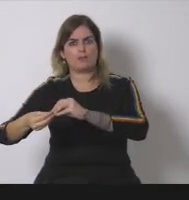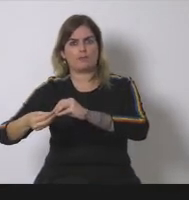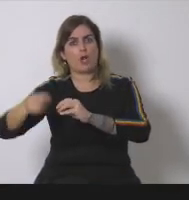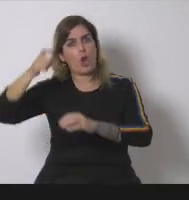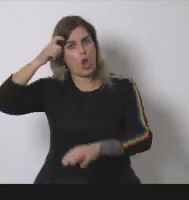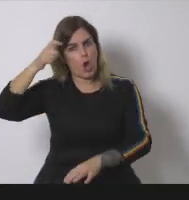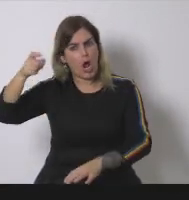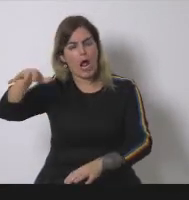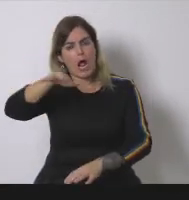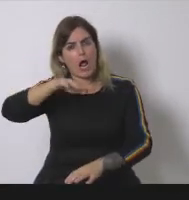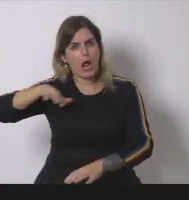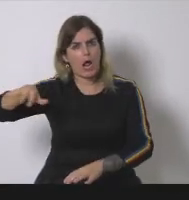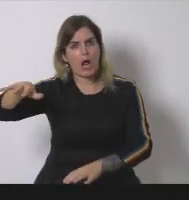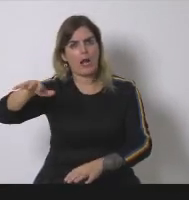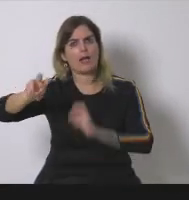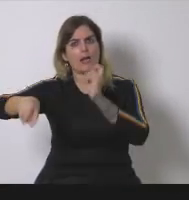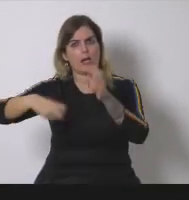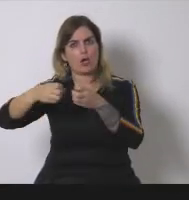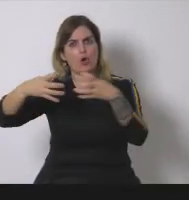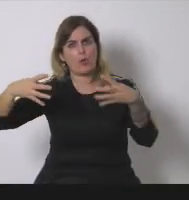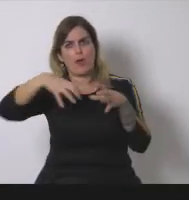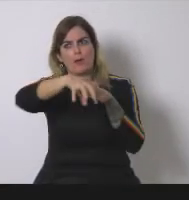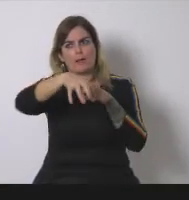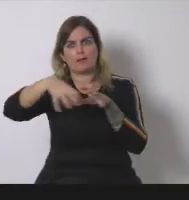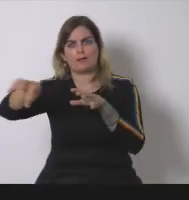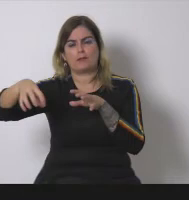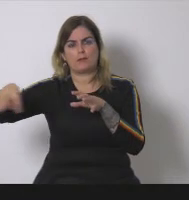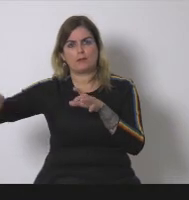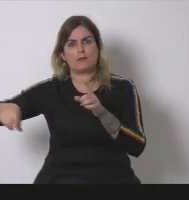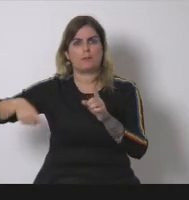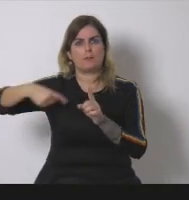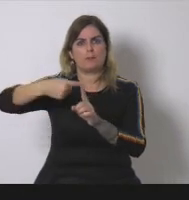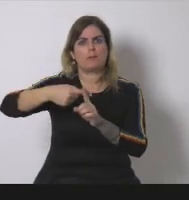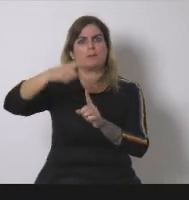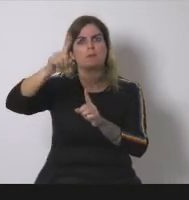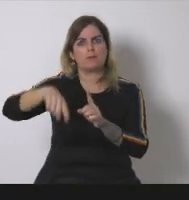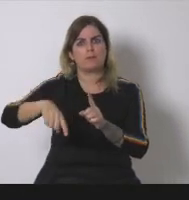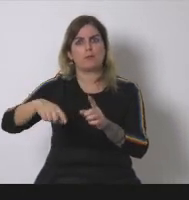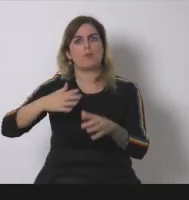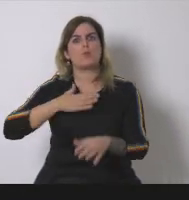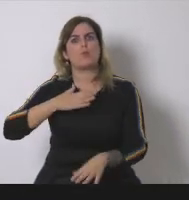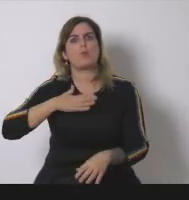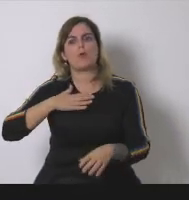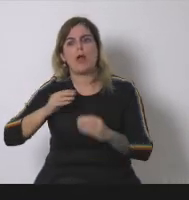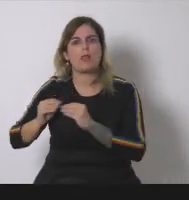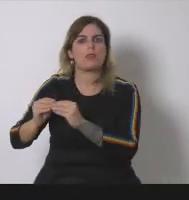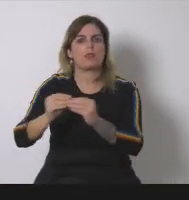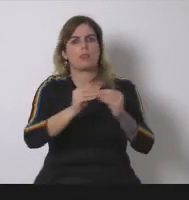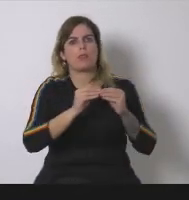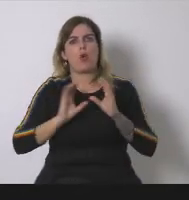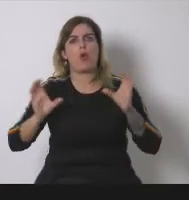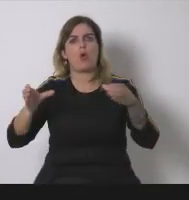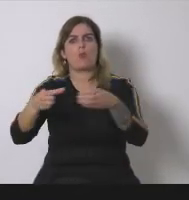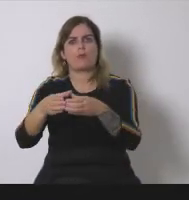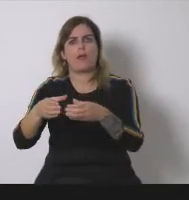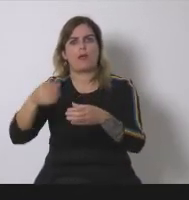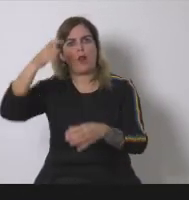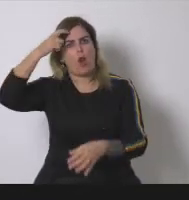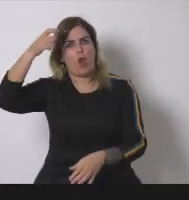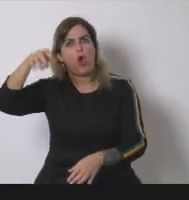generación distribuída en renovables y que sea realmente de propiedad comunitaria y local